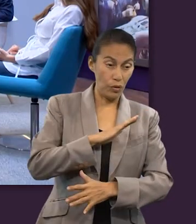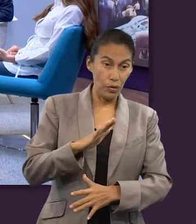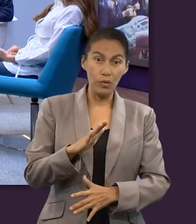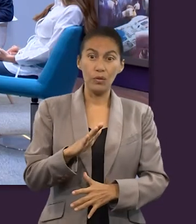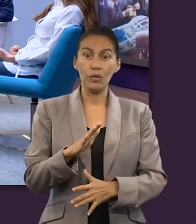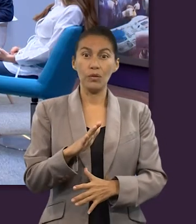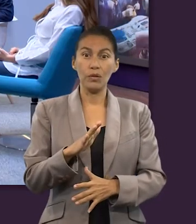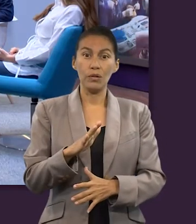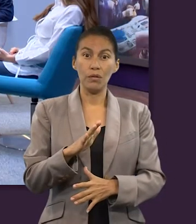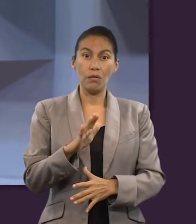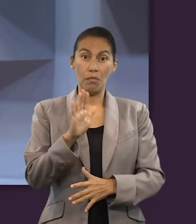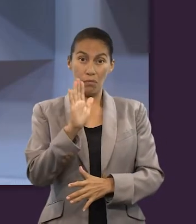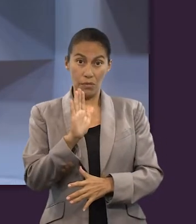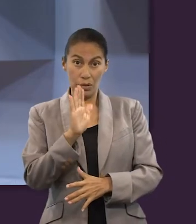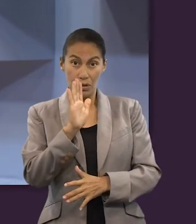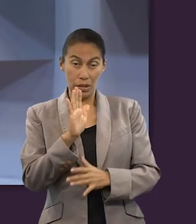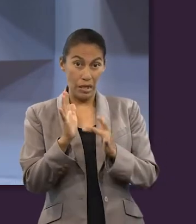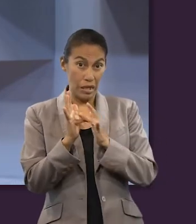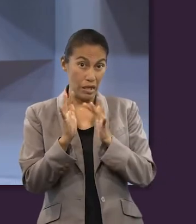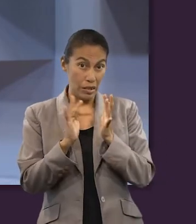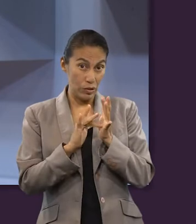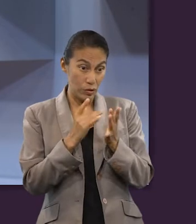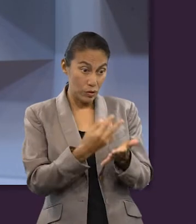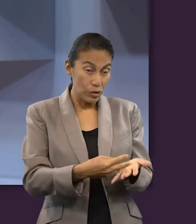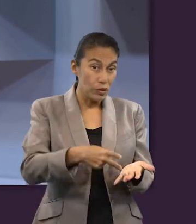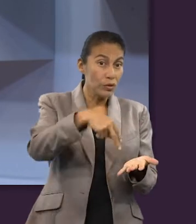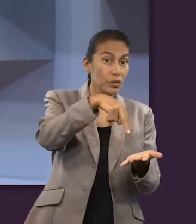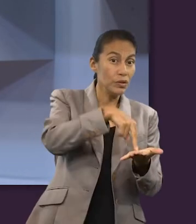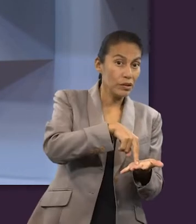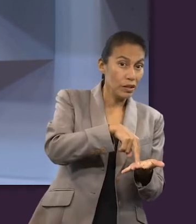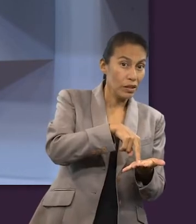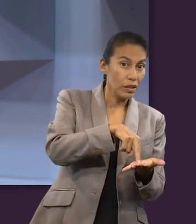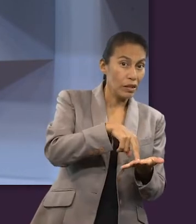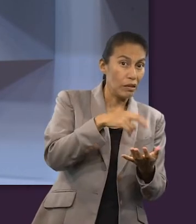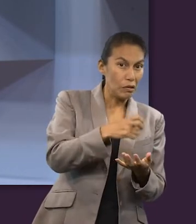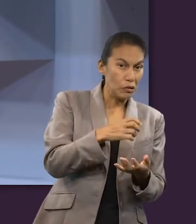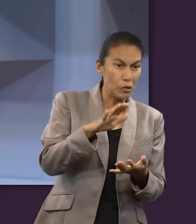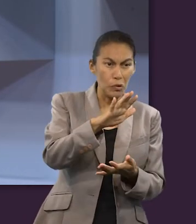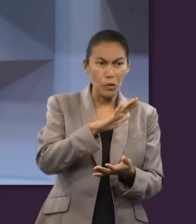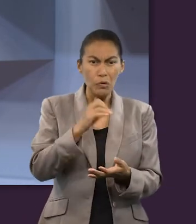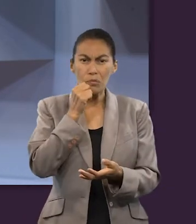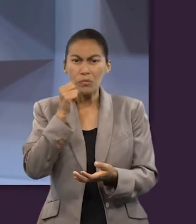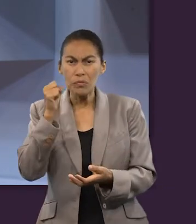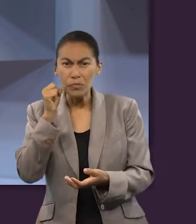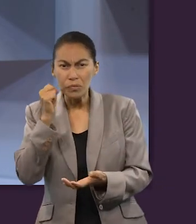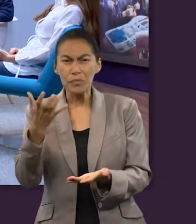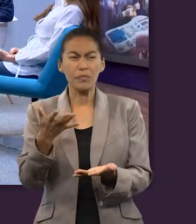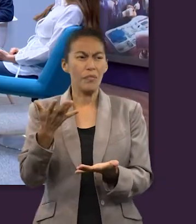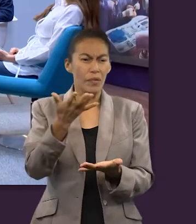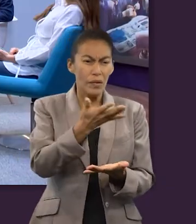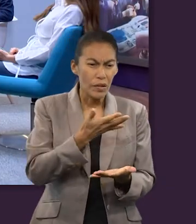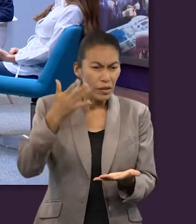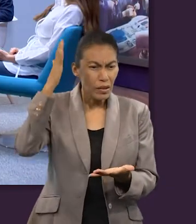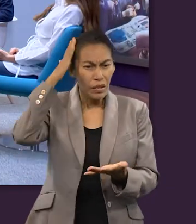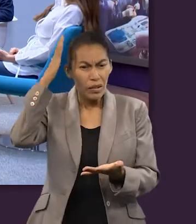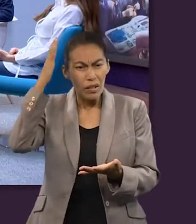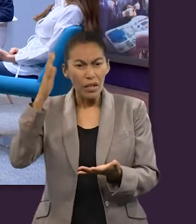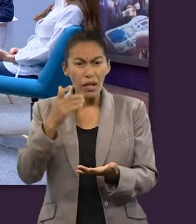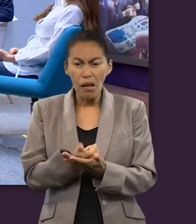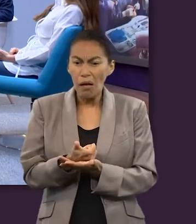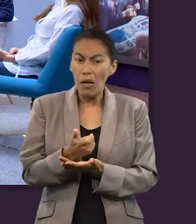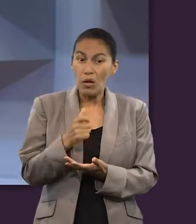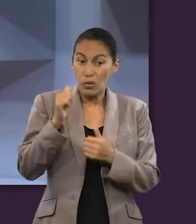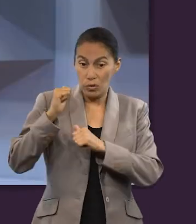estaban ahí dando noticias de que al parecer Jesús había resucitado. Y entonces se reunieron los ancianos y un